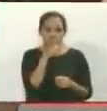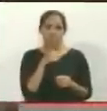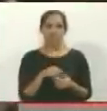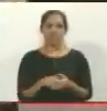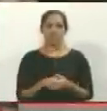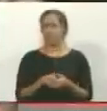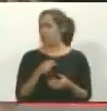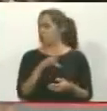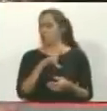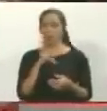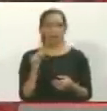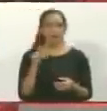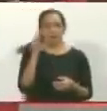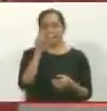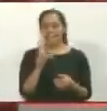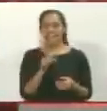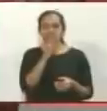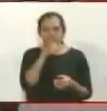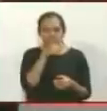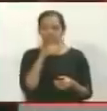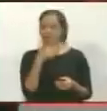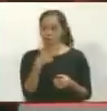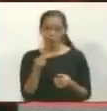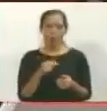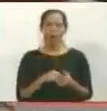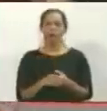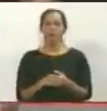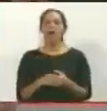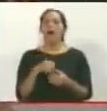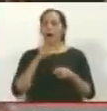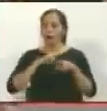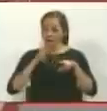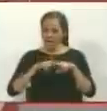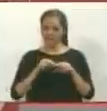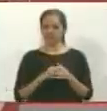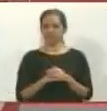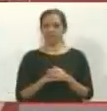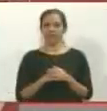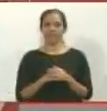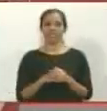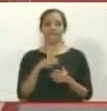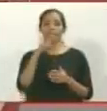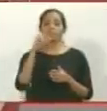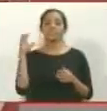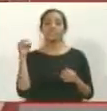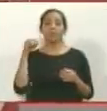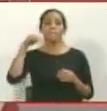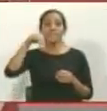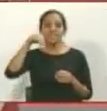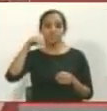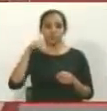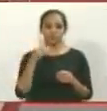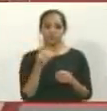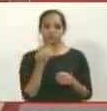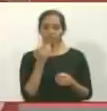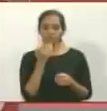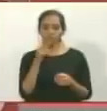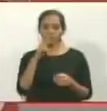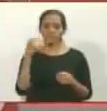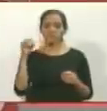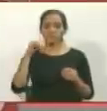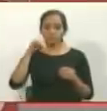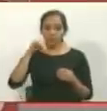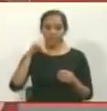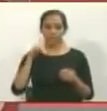no es ningún señor de la tercera edad, no, es un niño, vale, que estaba como a 200 metros, Carrizal, a 200 metros